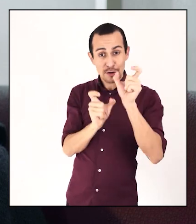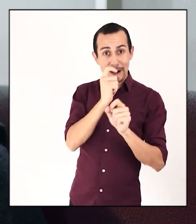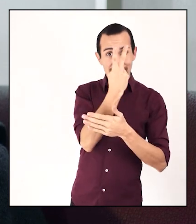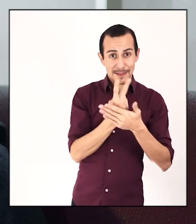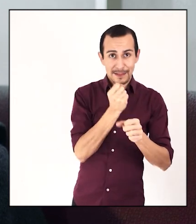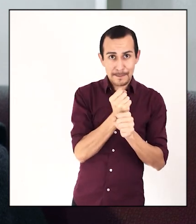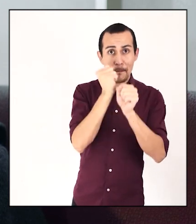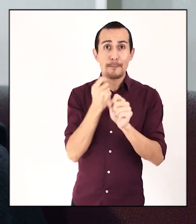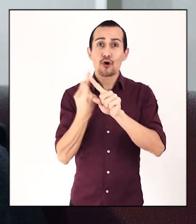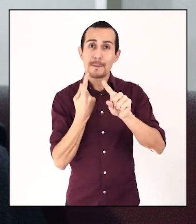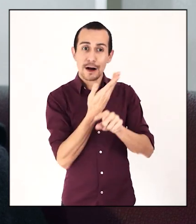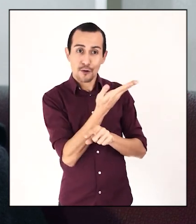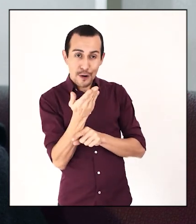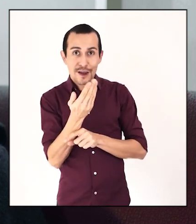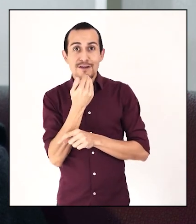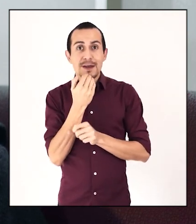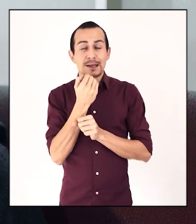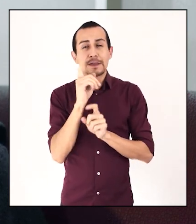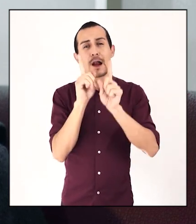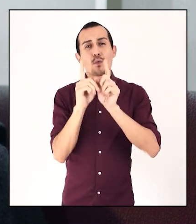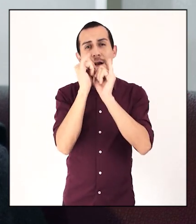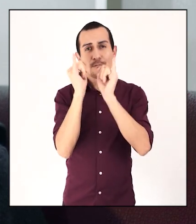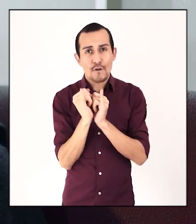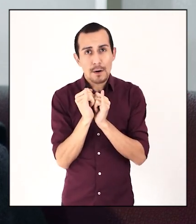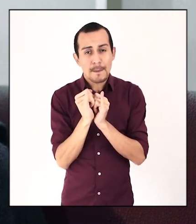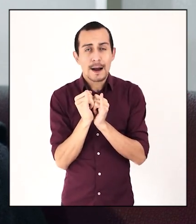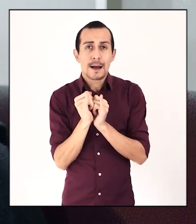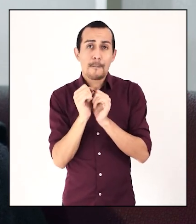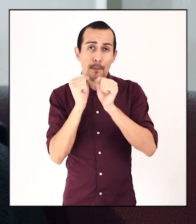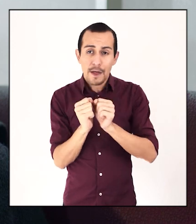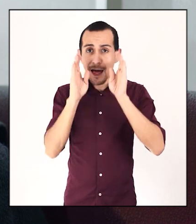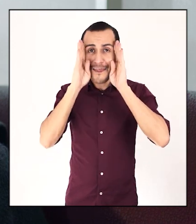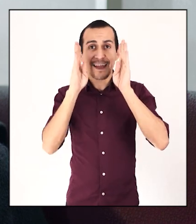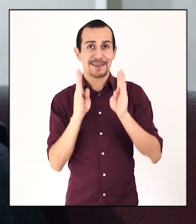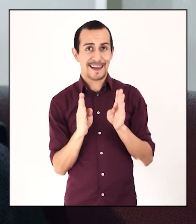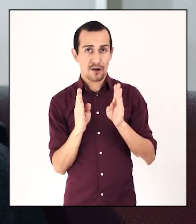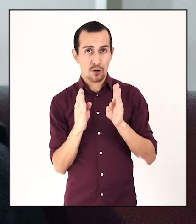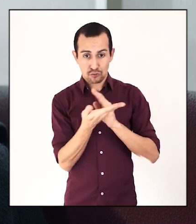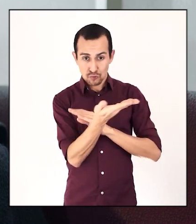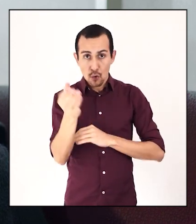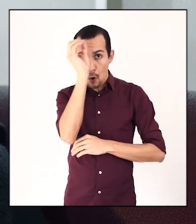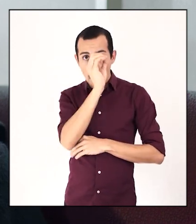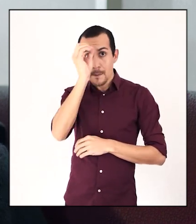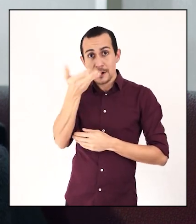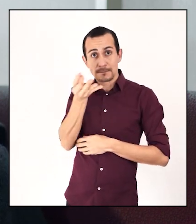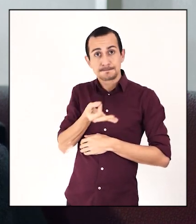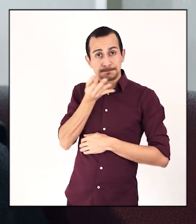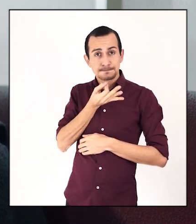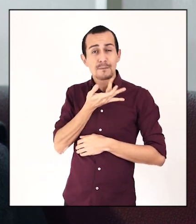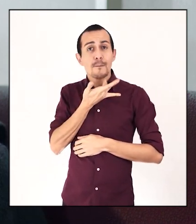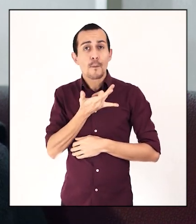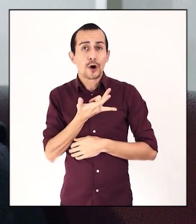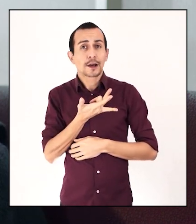artistas, podamos conversar con ellos y con ellas, y de alguna manera escuchar sus observaciones,